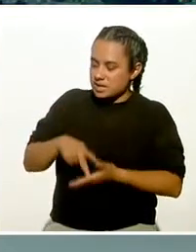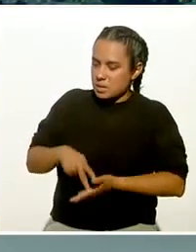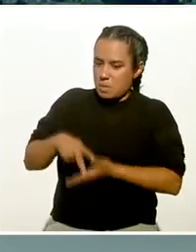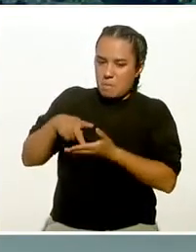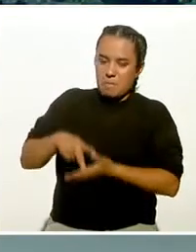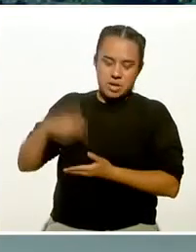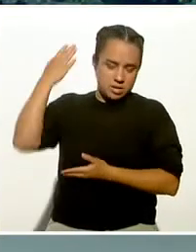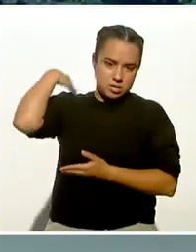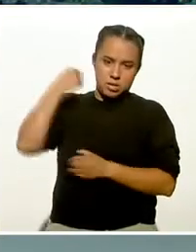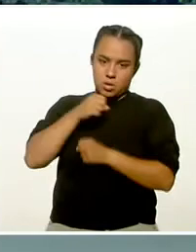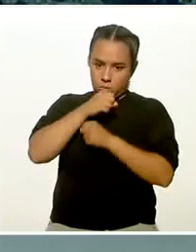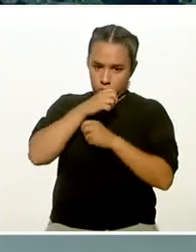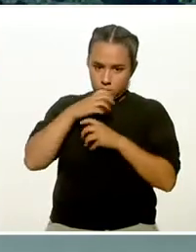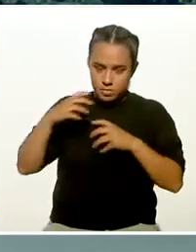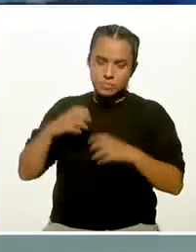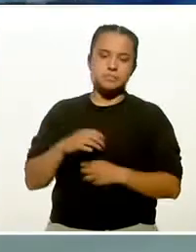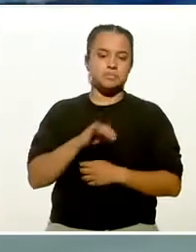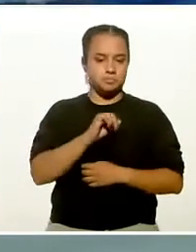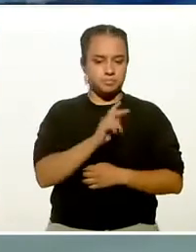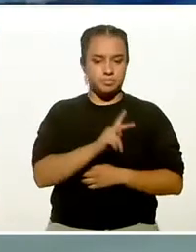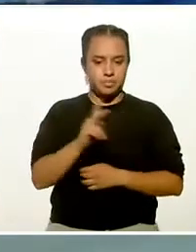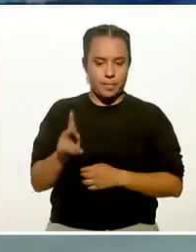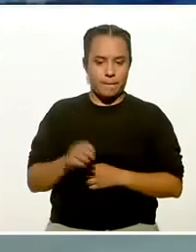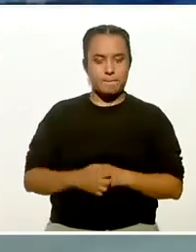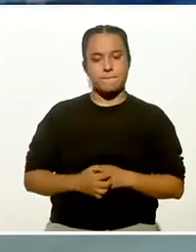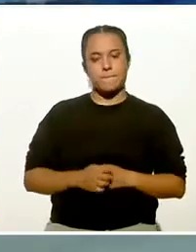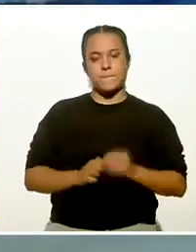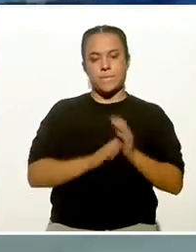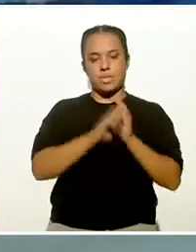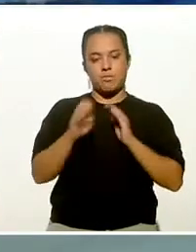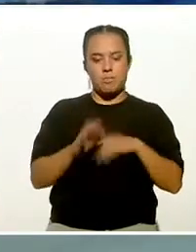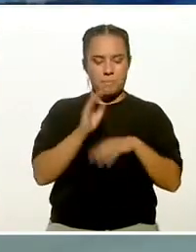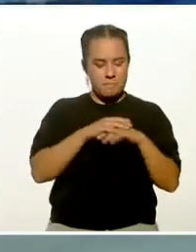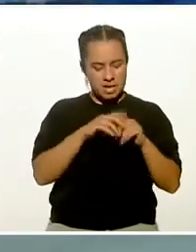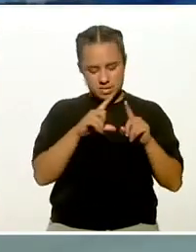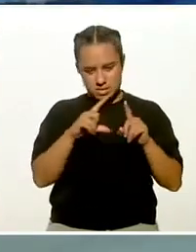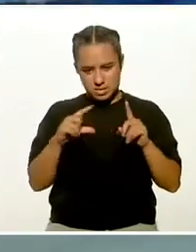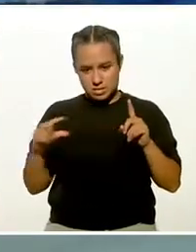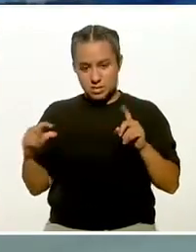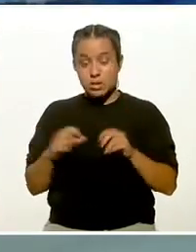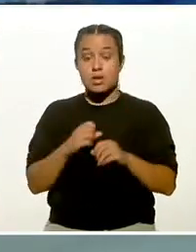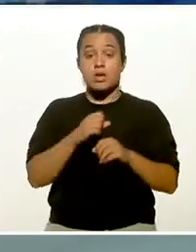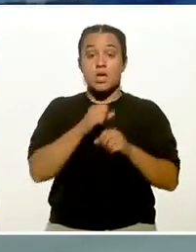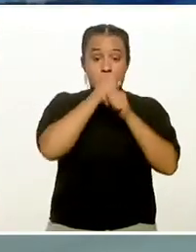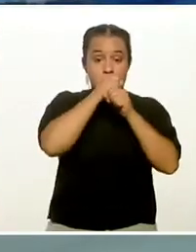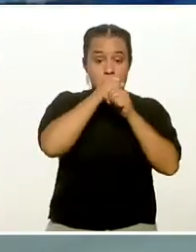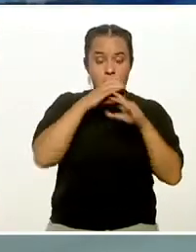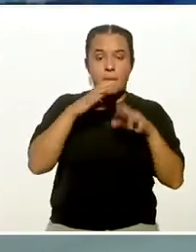respiratorio. Podemos verlo de esa forma. Si vamos hacia globos más pequeños, la resistencia es mayor.